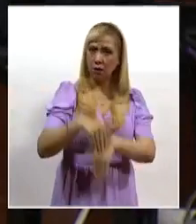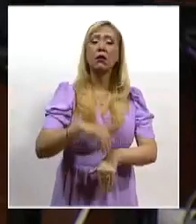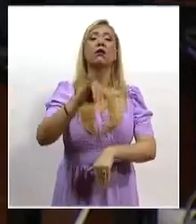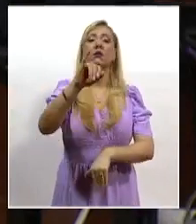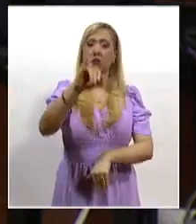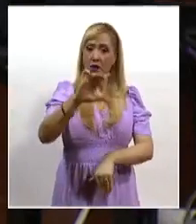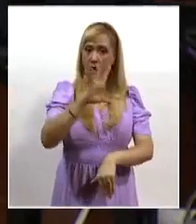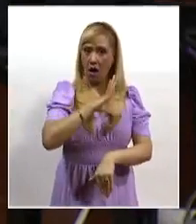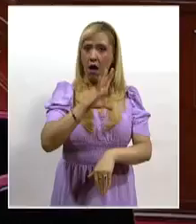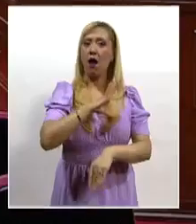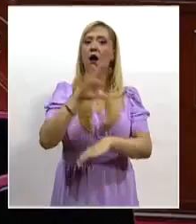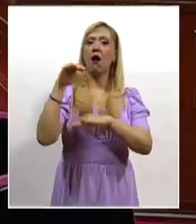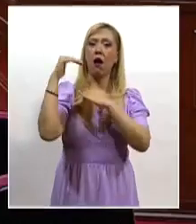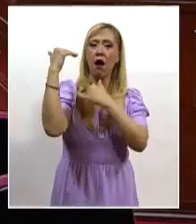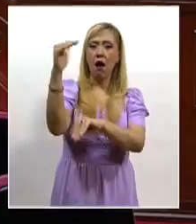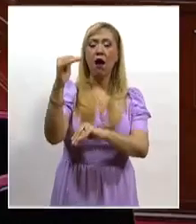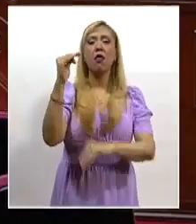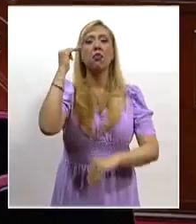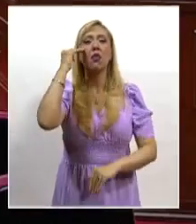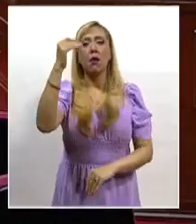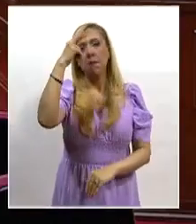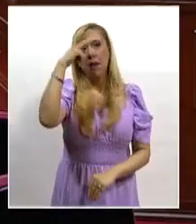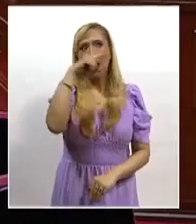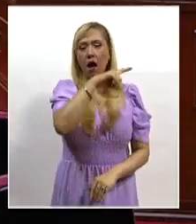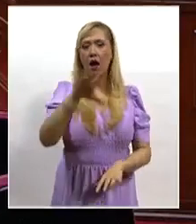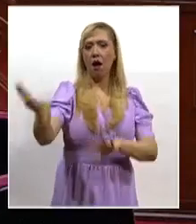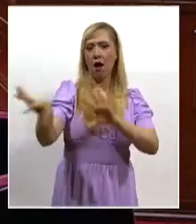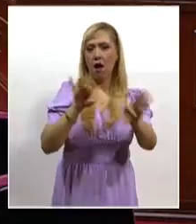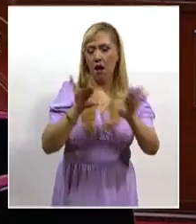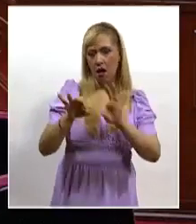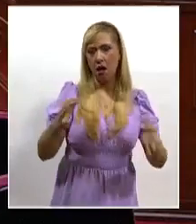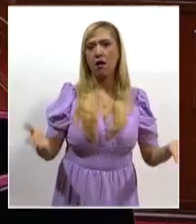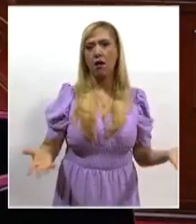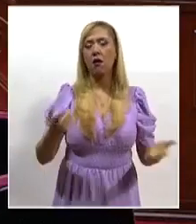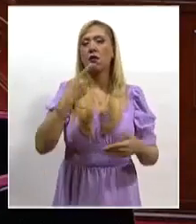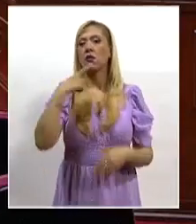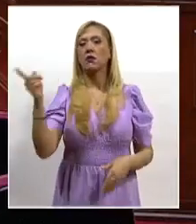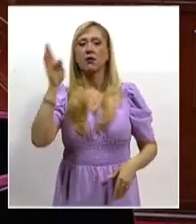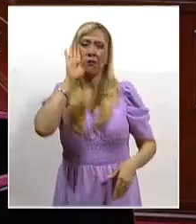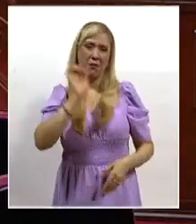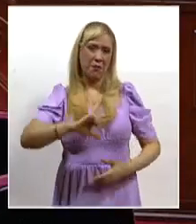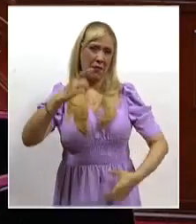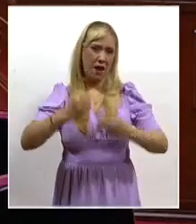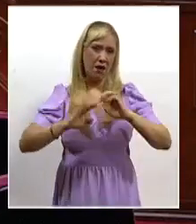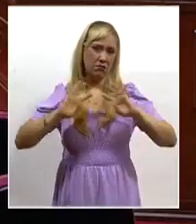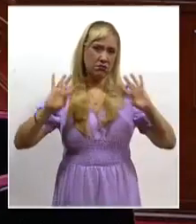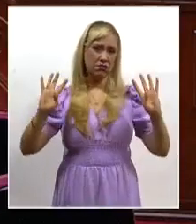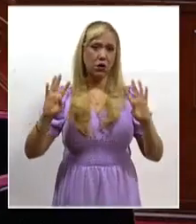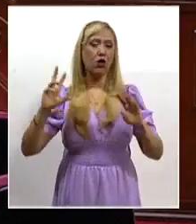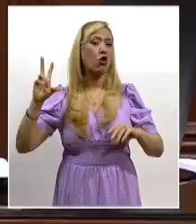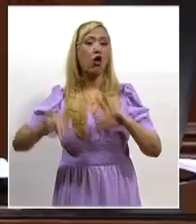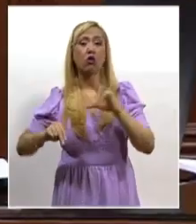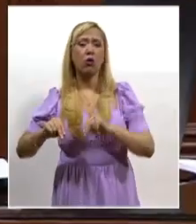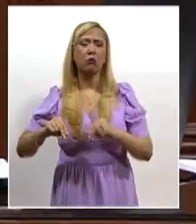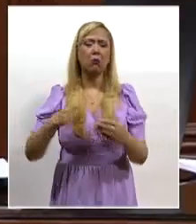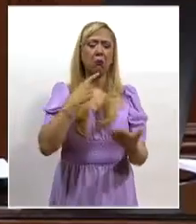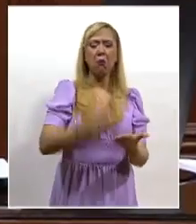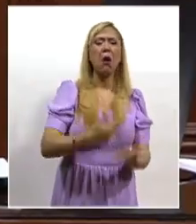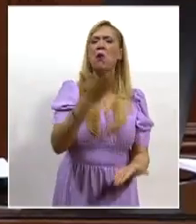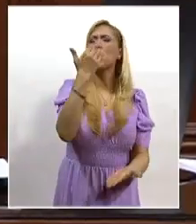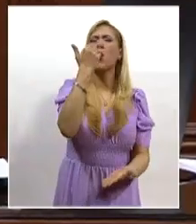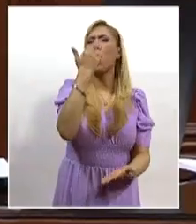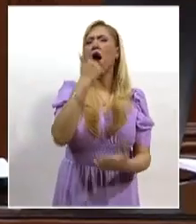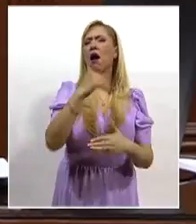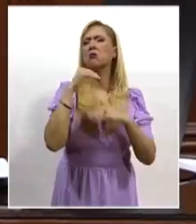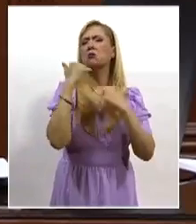plazo para que el Senado designe a las personas comisionadas. De acuerdo con los ministros en la minoría, no hay un plazo para establecer el